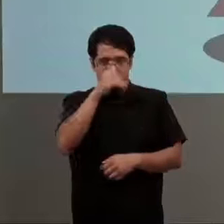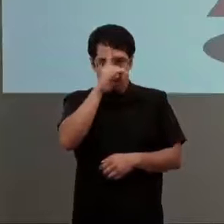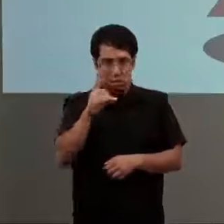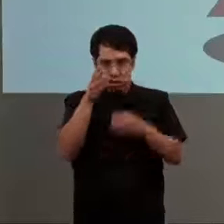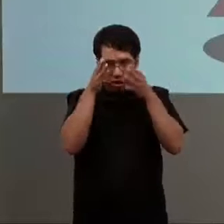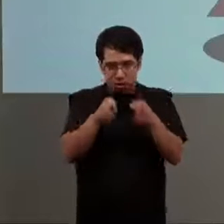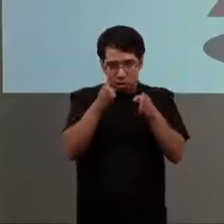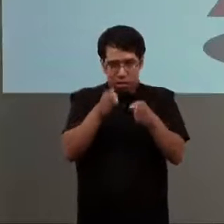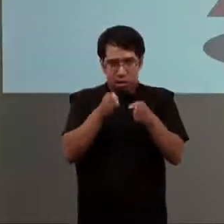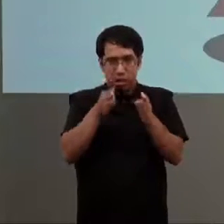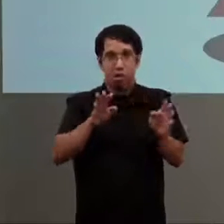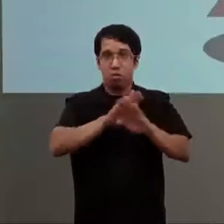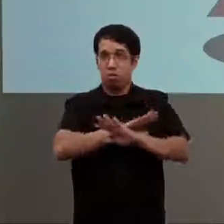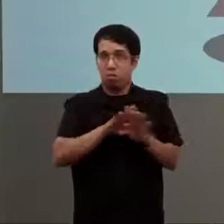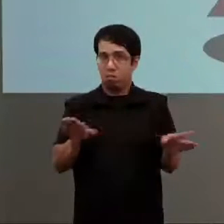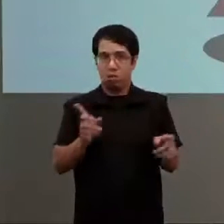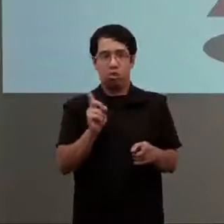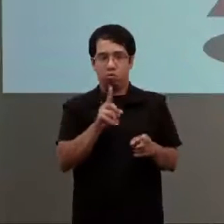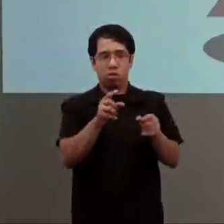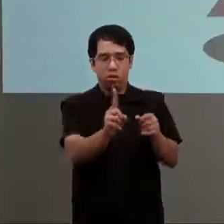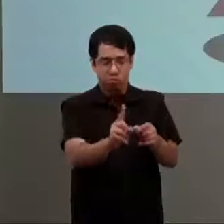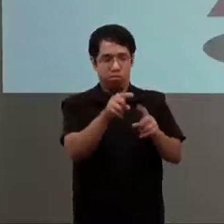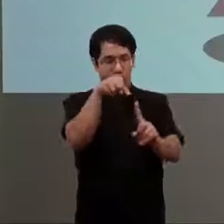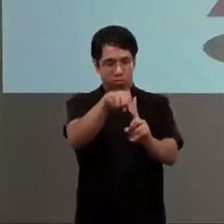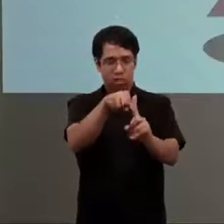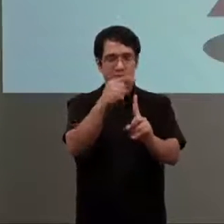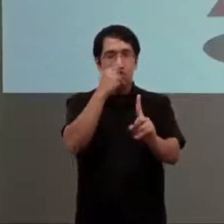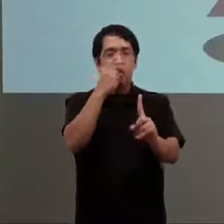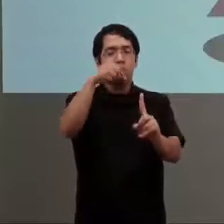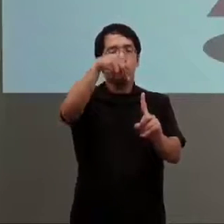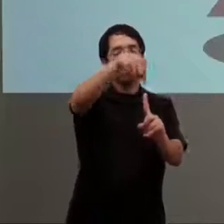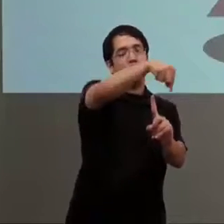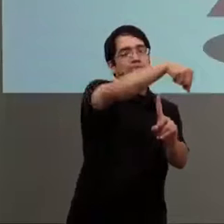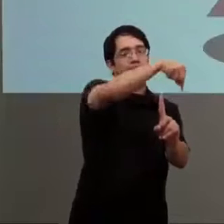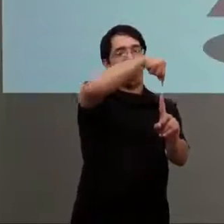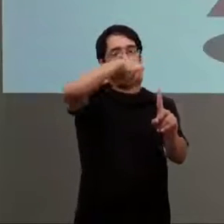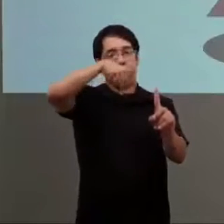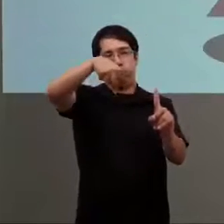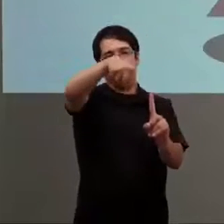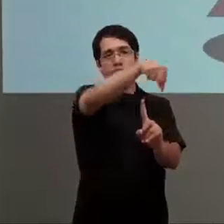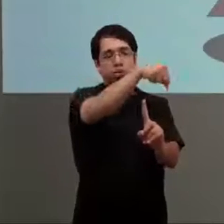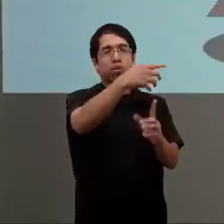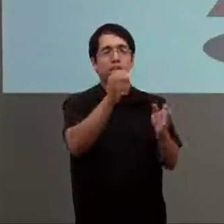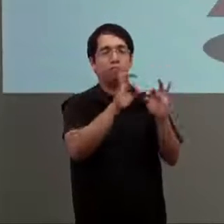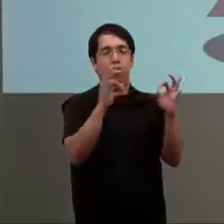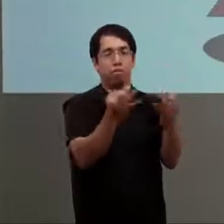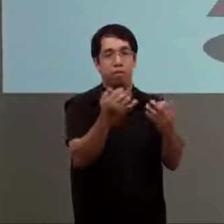discapacidad y su entorno es decir la mirada de la rehabilitación hoy día desde un enfoque derecho